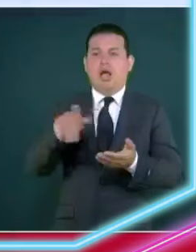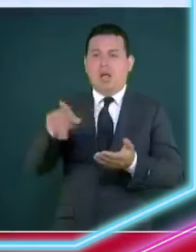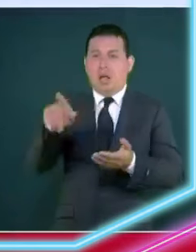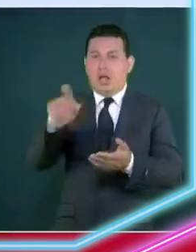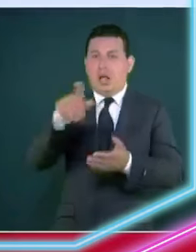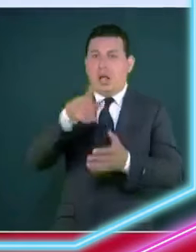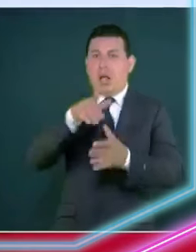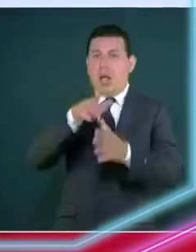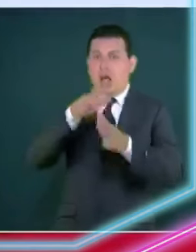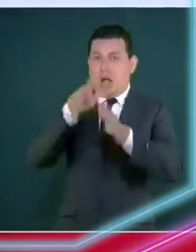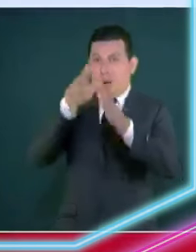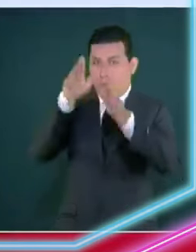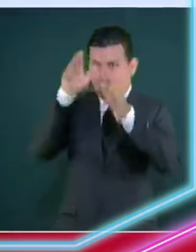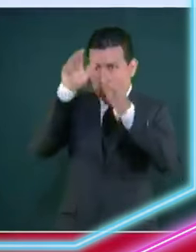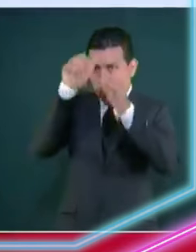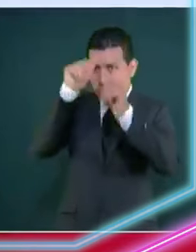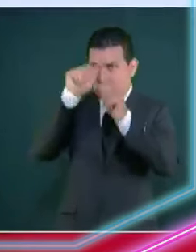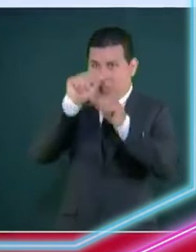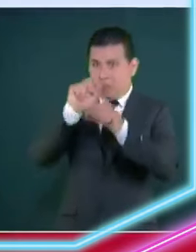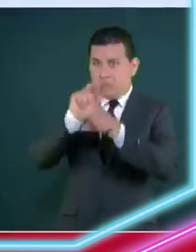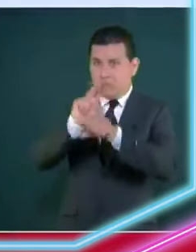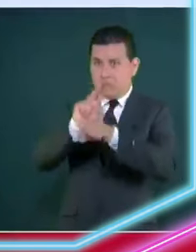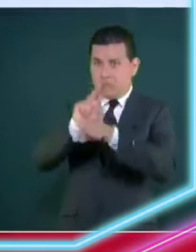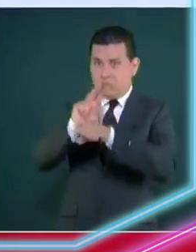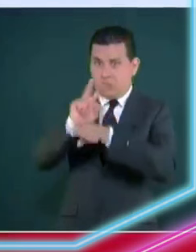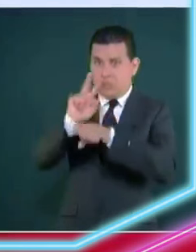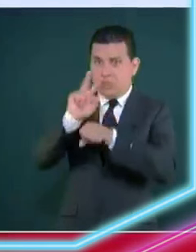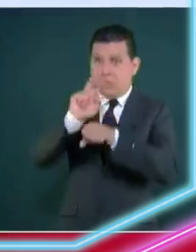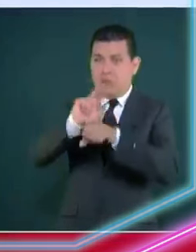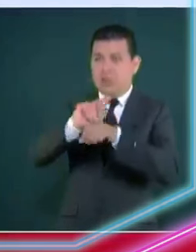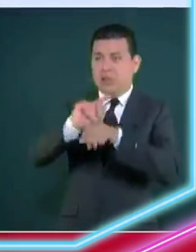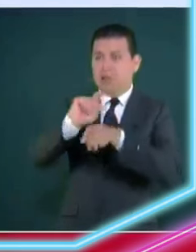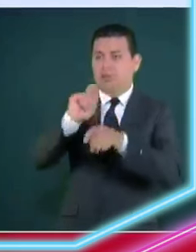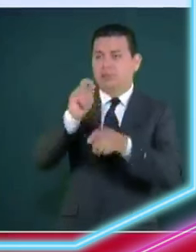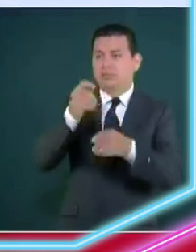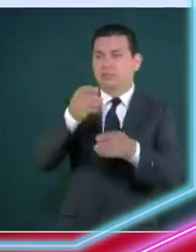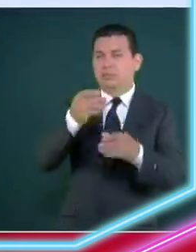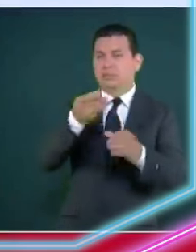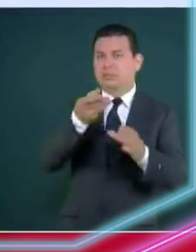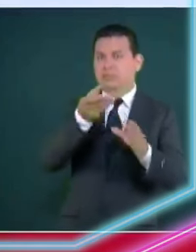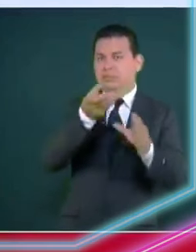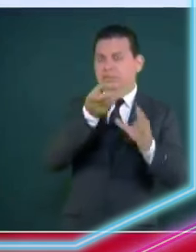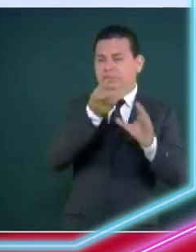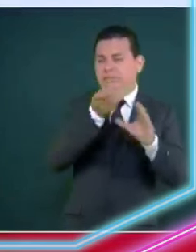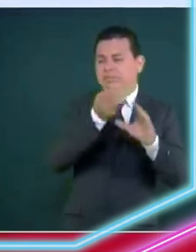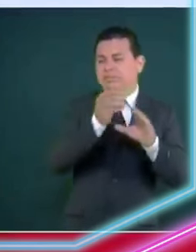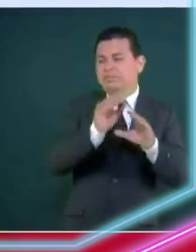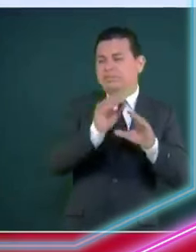mucho petróleo mucho más que méxico y que ese dinero del petróleo pues se lo están robando